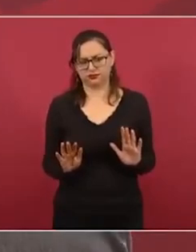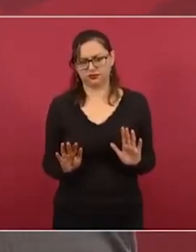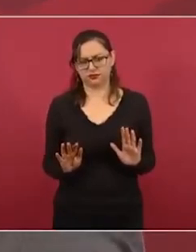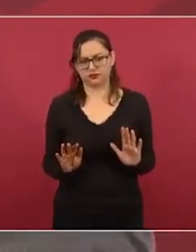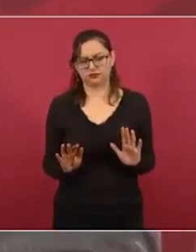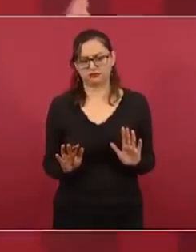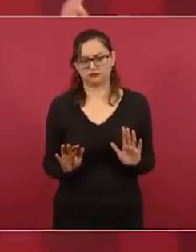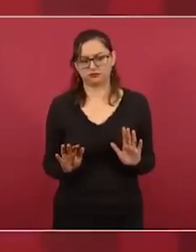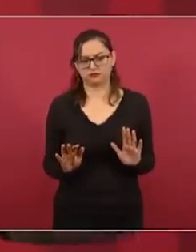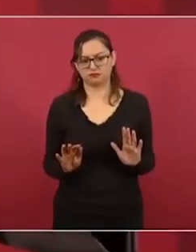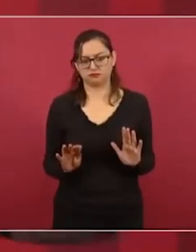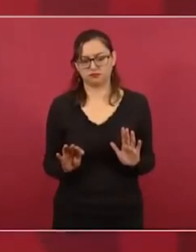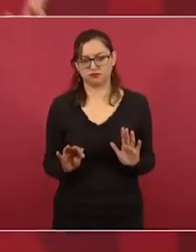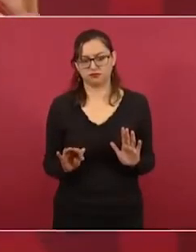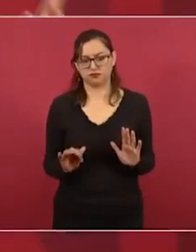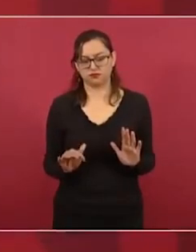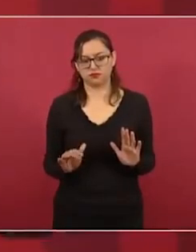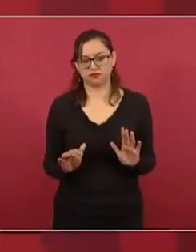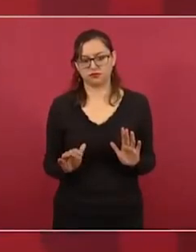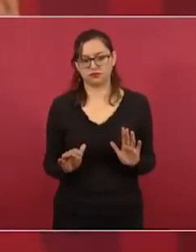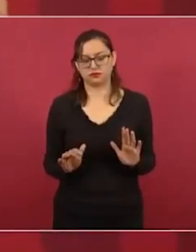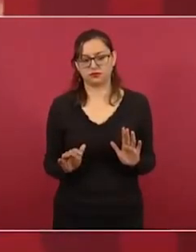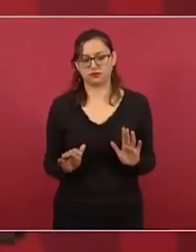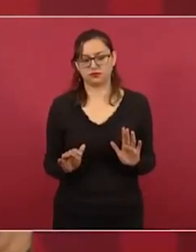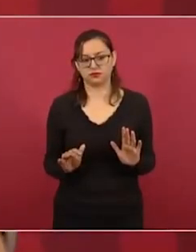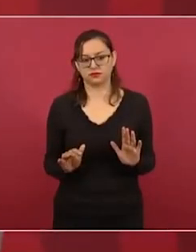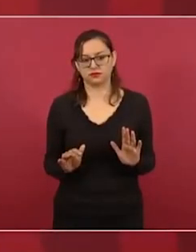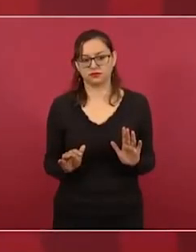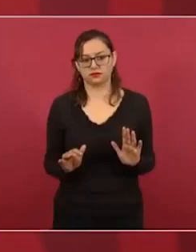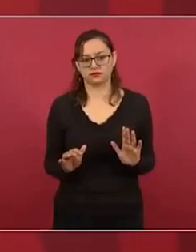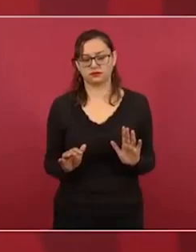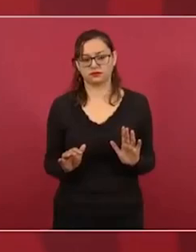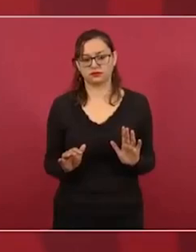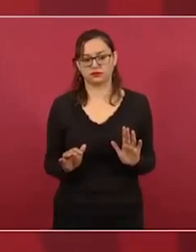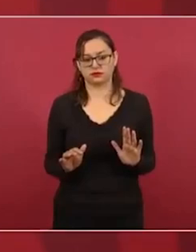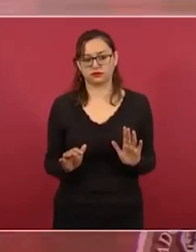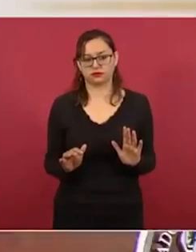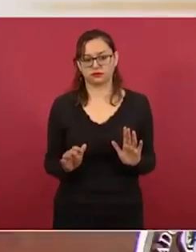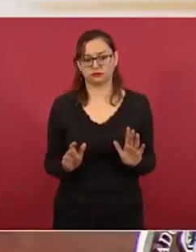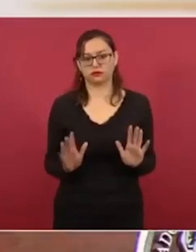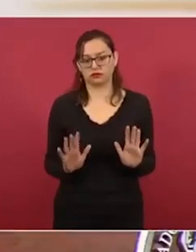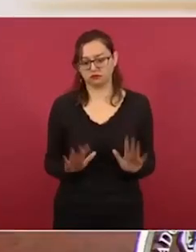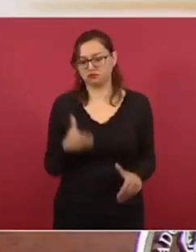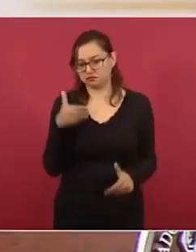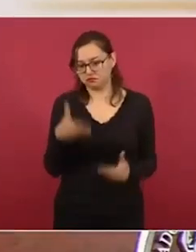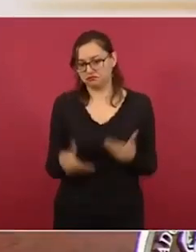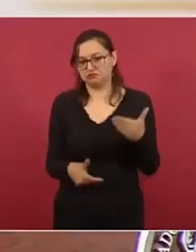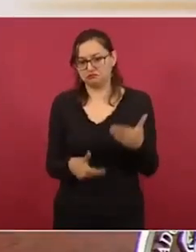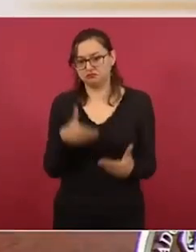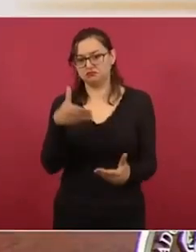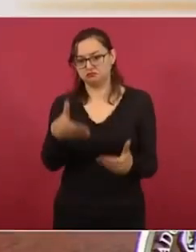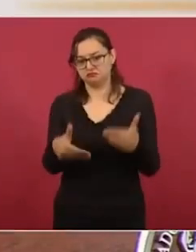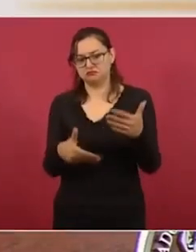podemos llegar a un acuerdo.